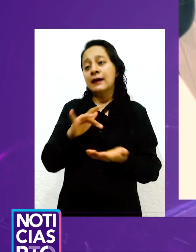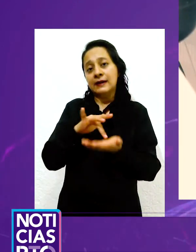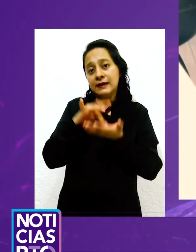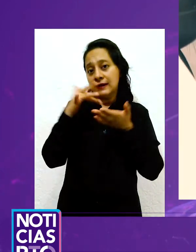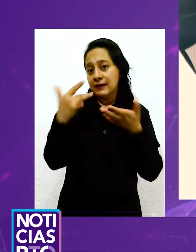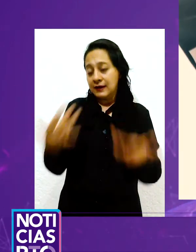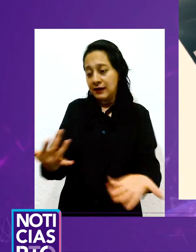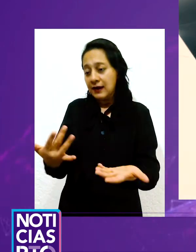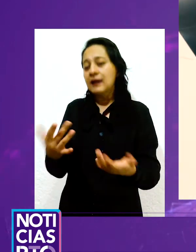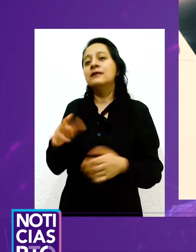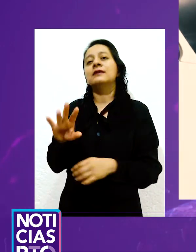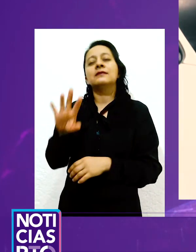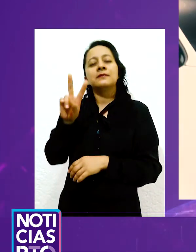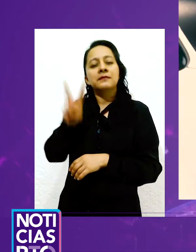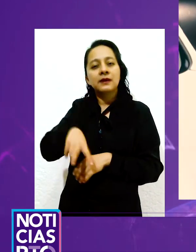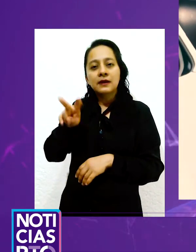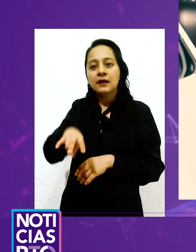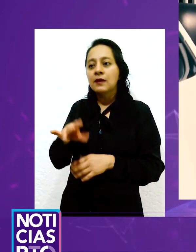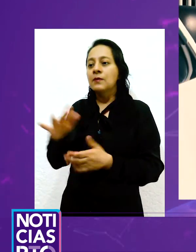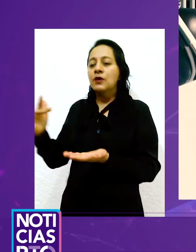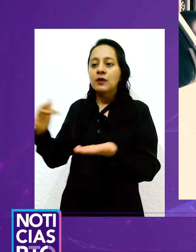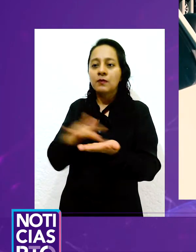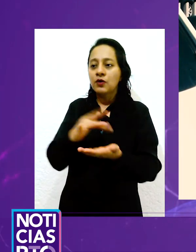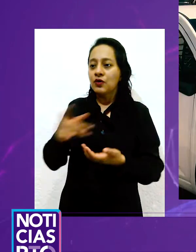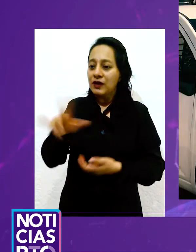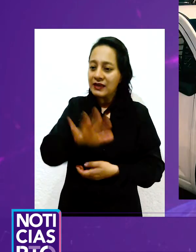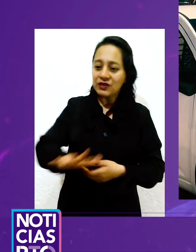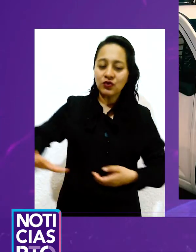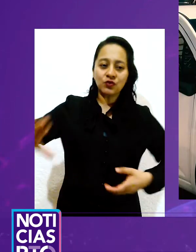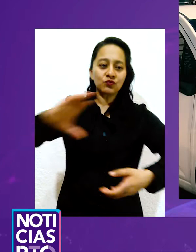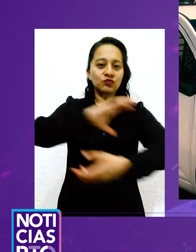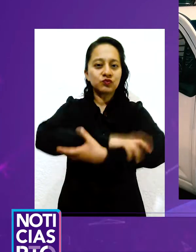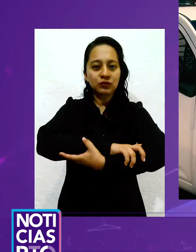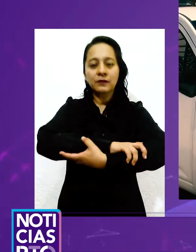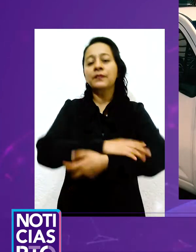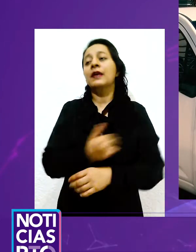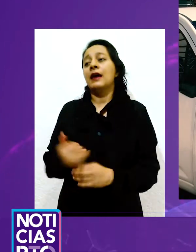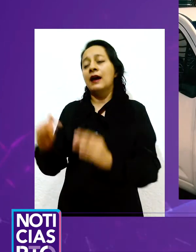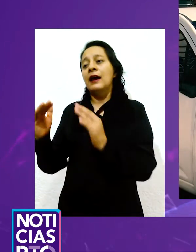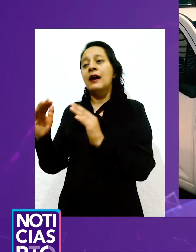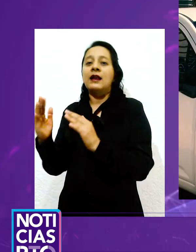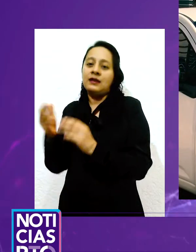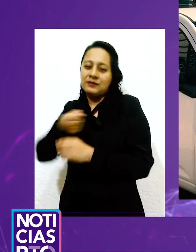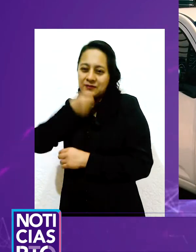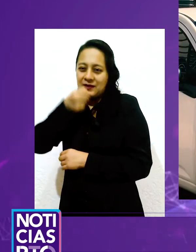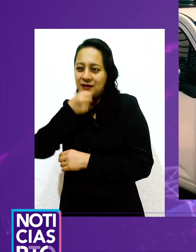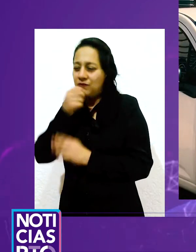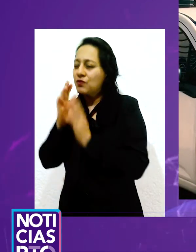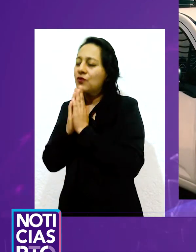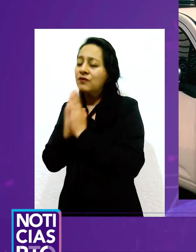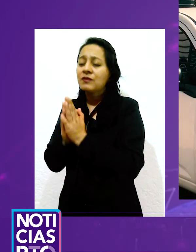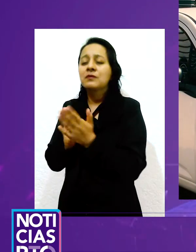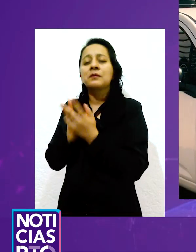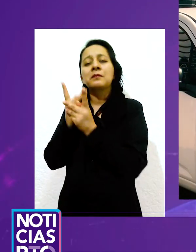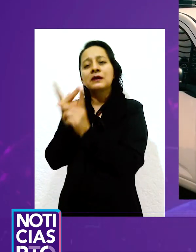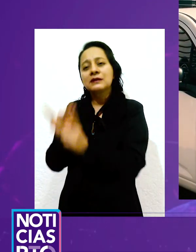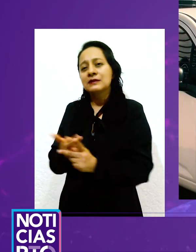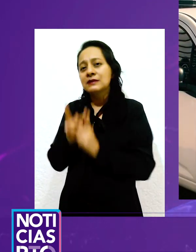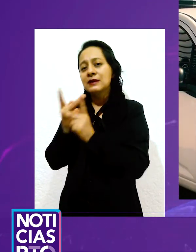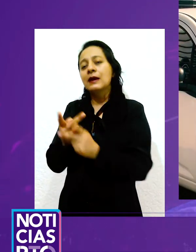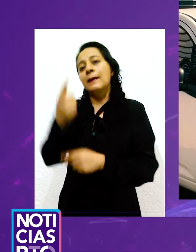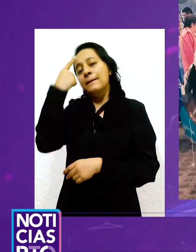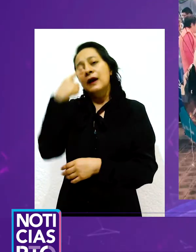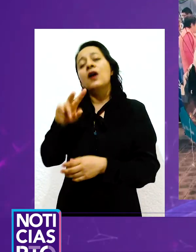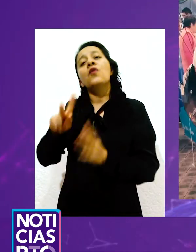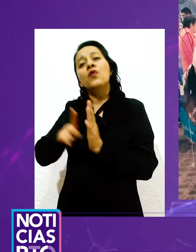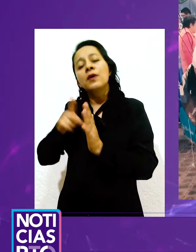sumarse y ser solidarios en este esfuerzo y a los adultos mayores pidió paciencia para retomar el programa, pues la labor que hoy hacen los